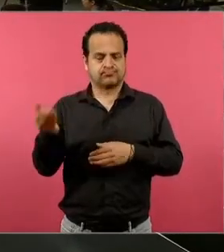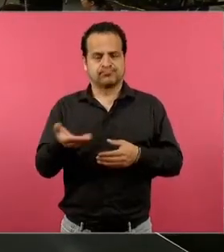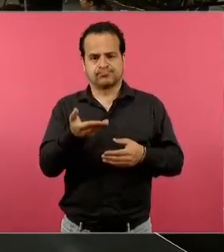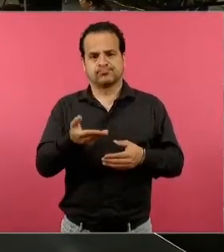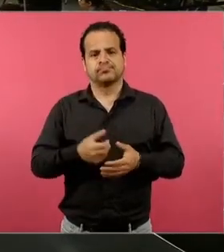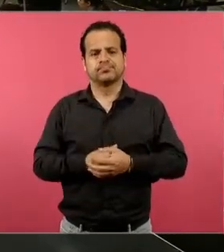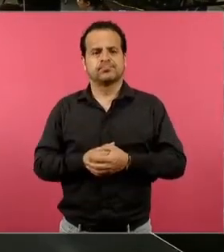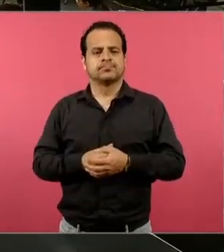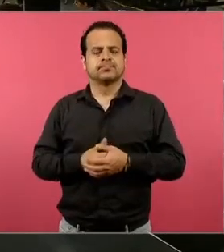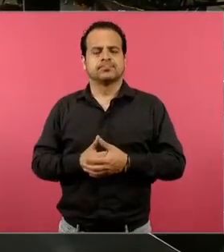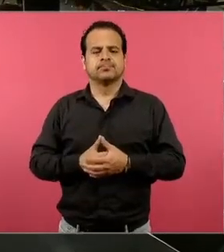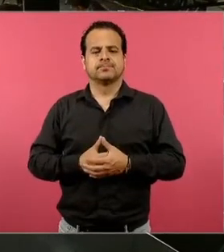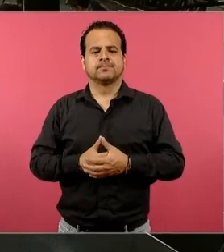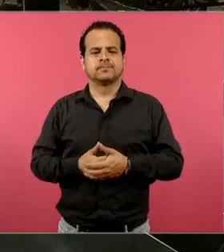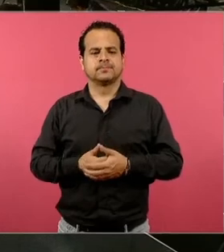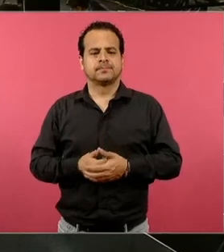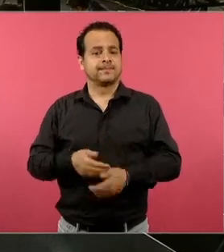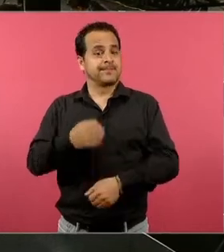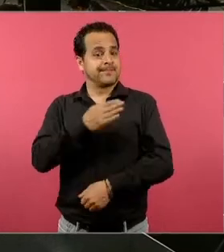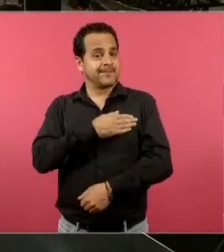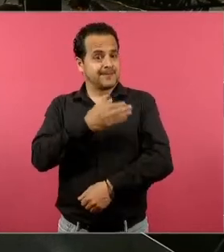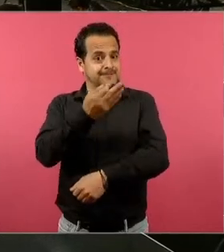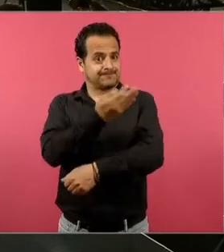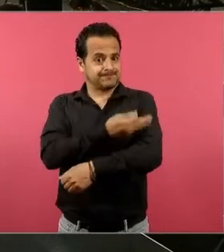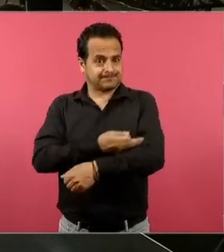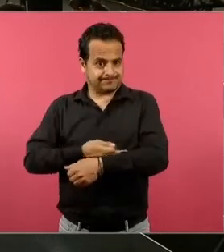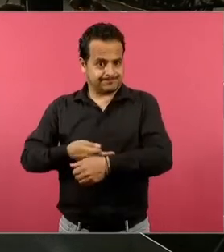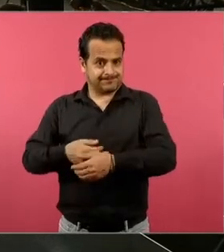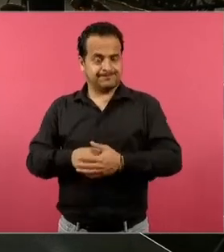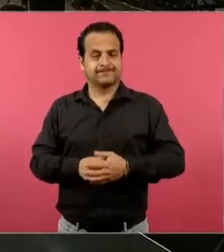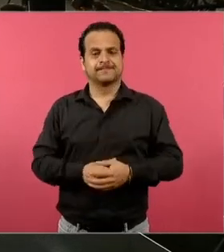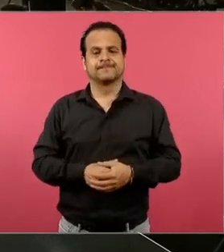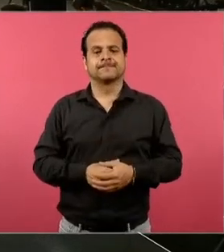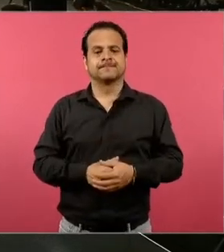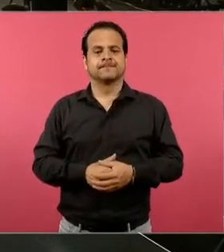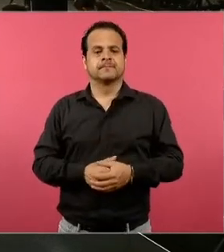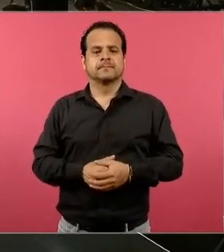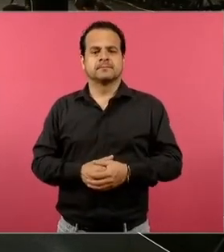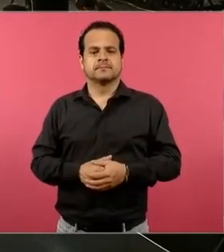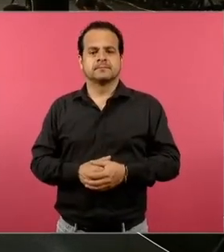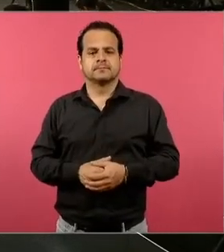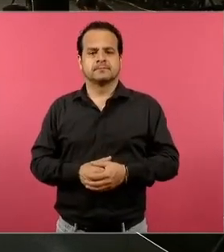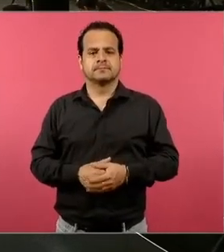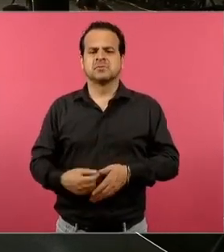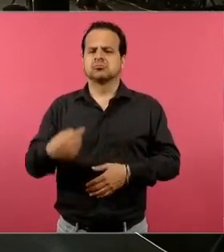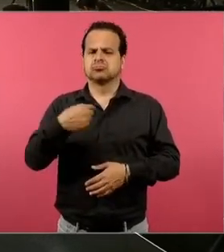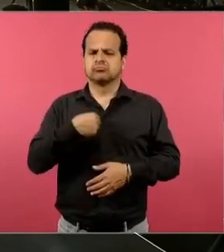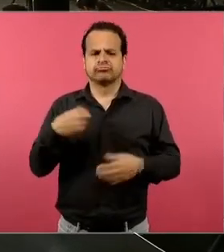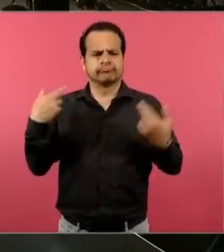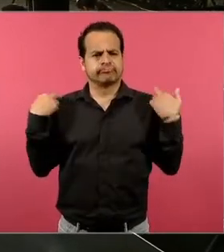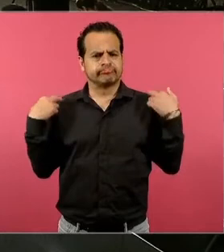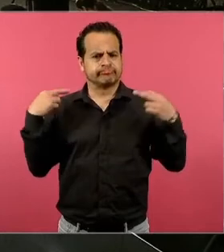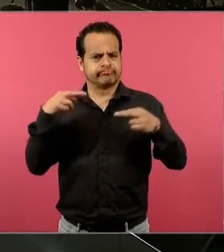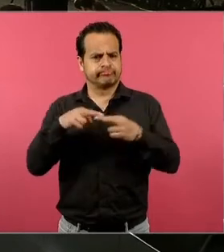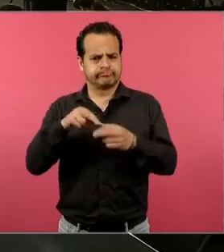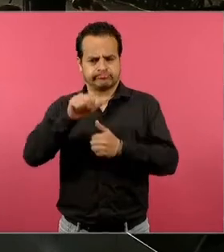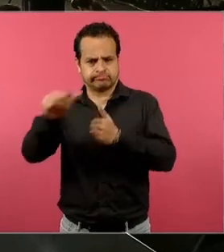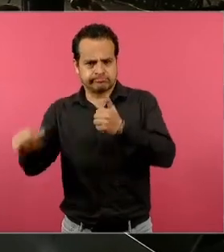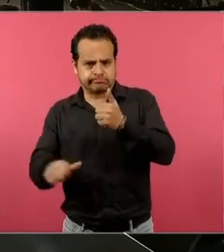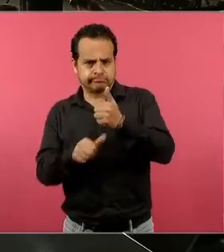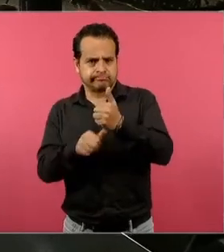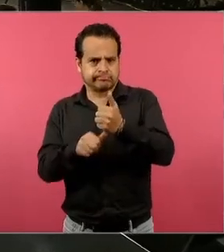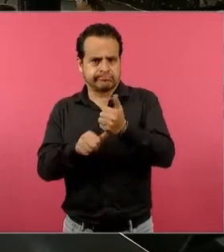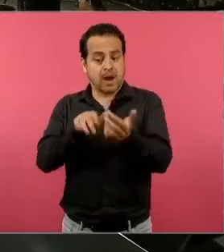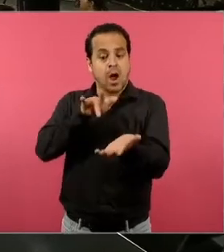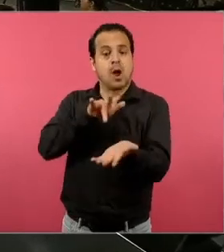Buenas tardes. Como decía, mi nombre es Francisco Vargas Licona, soy maestro de apoyo en educación especial en el área